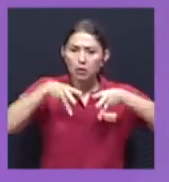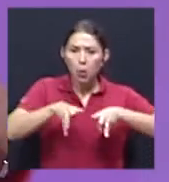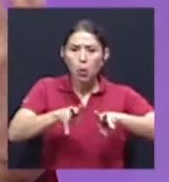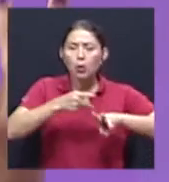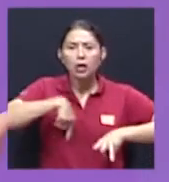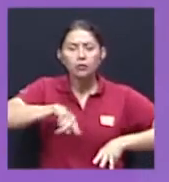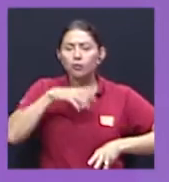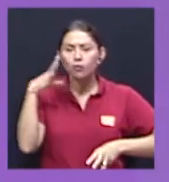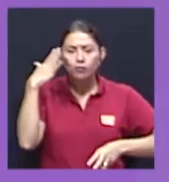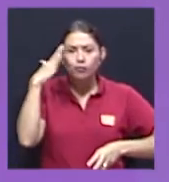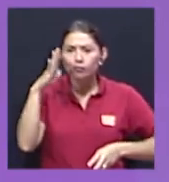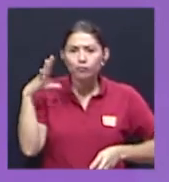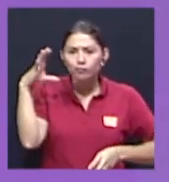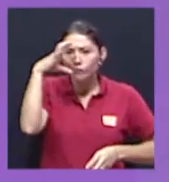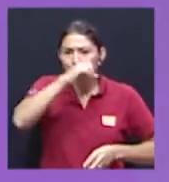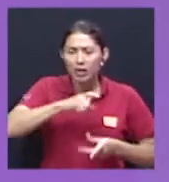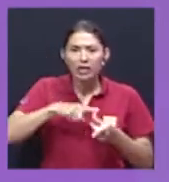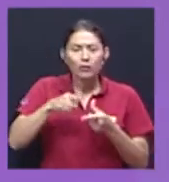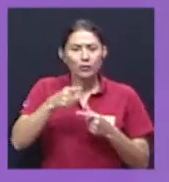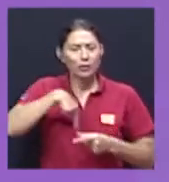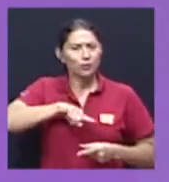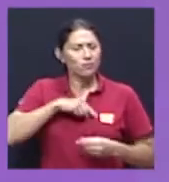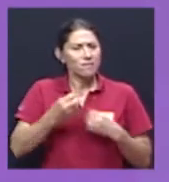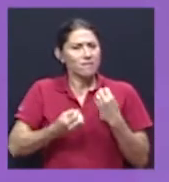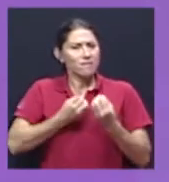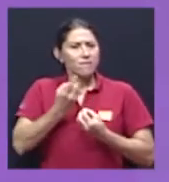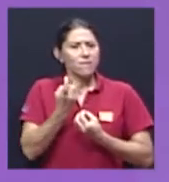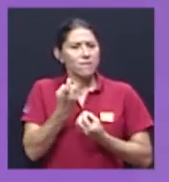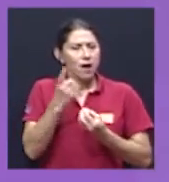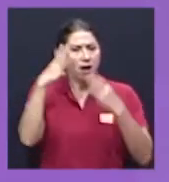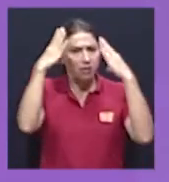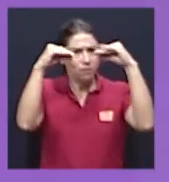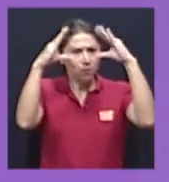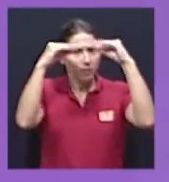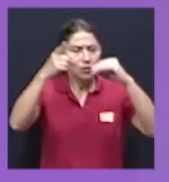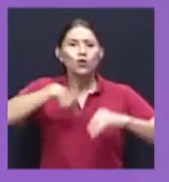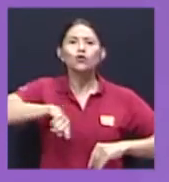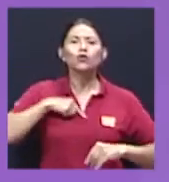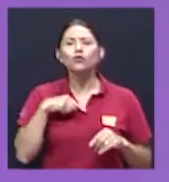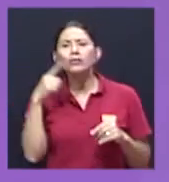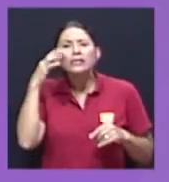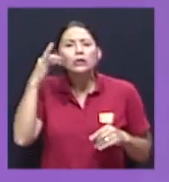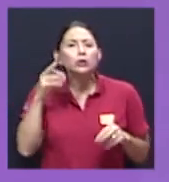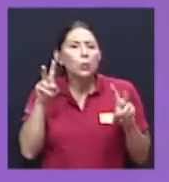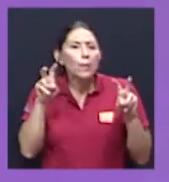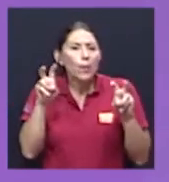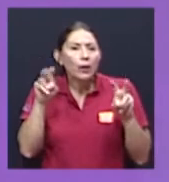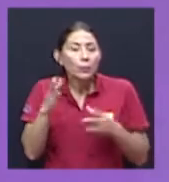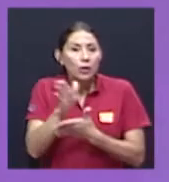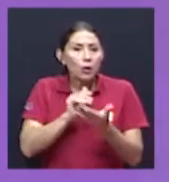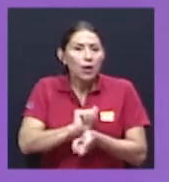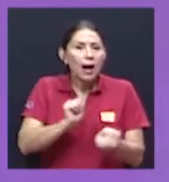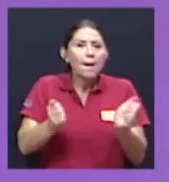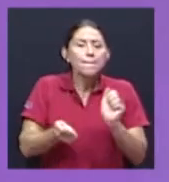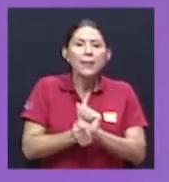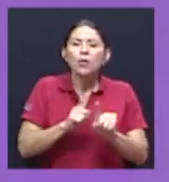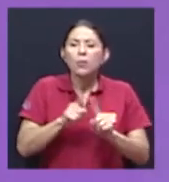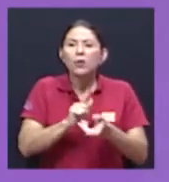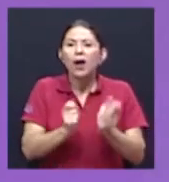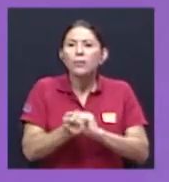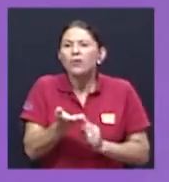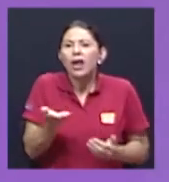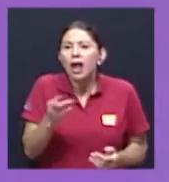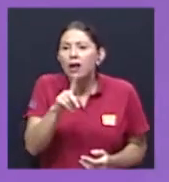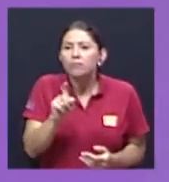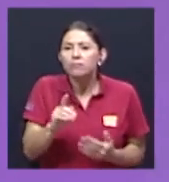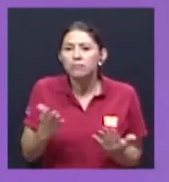Entonces, teníamos un gran vacío de información. Suponíamos que algo había cambiado, pero ¿qué? ¿Y cómo acercarnos a eso, en primer lugar?